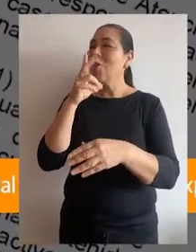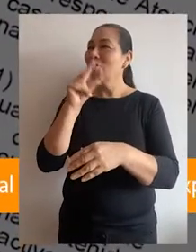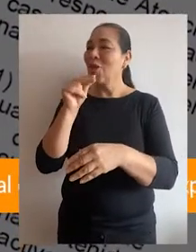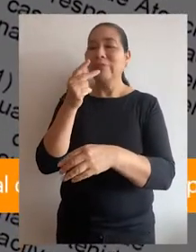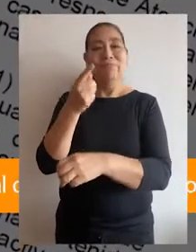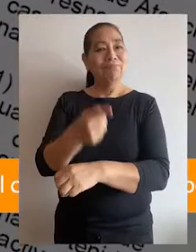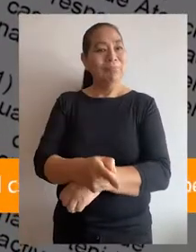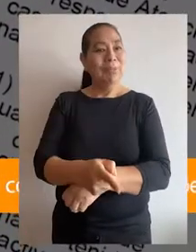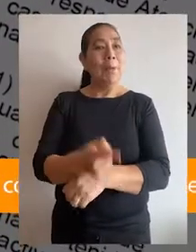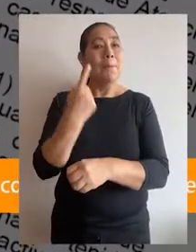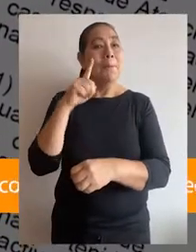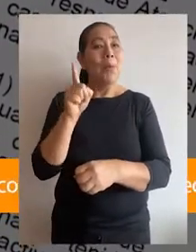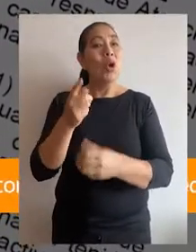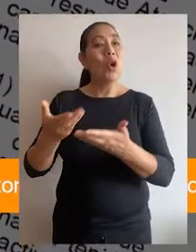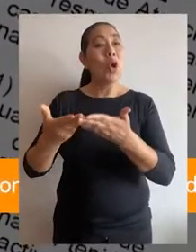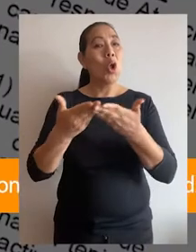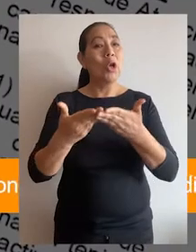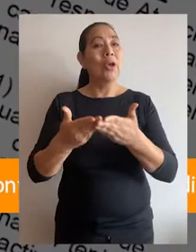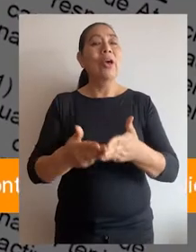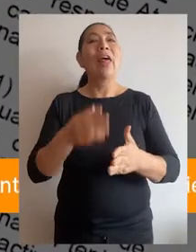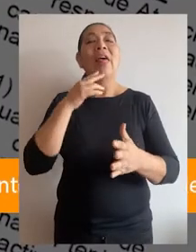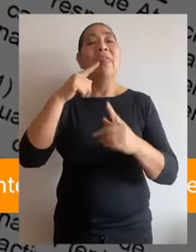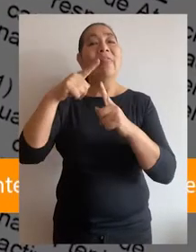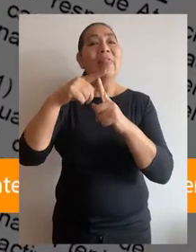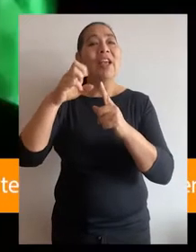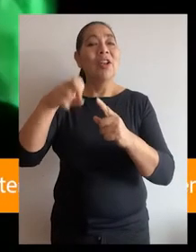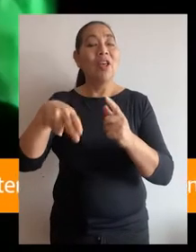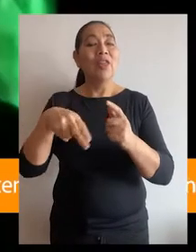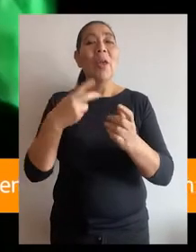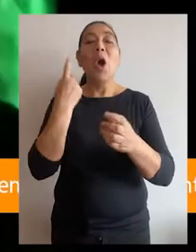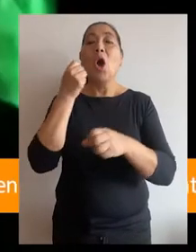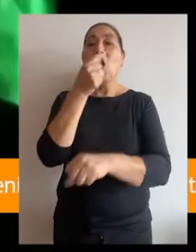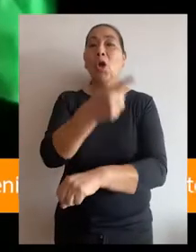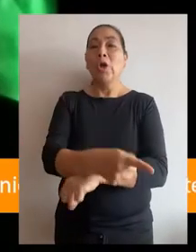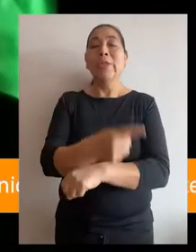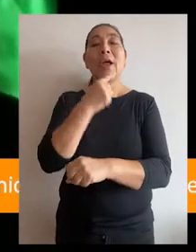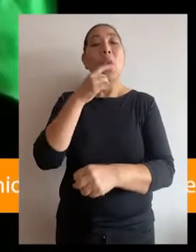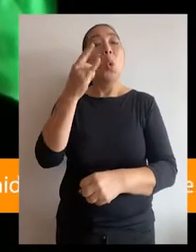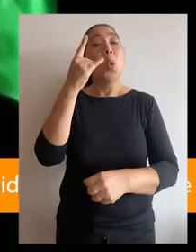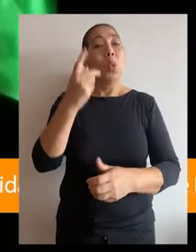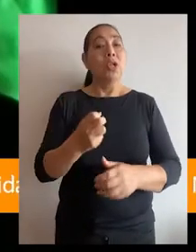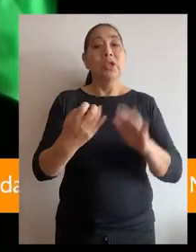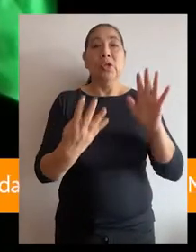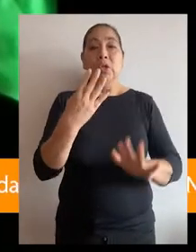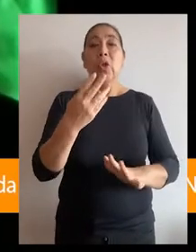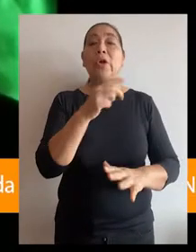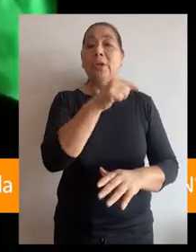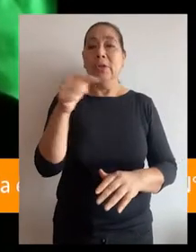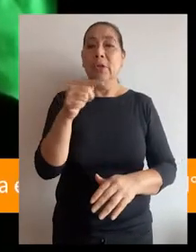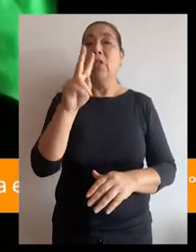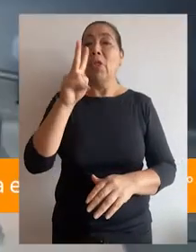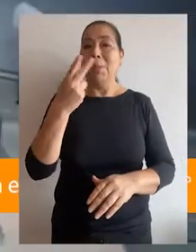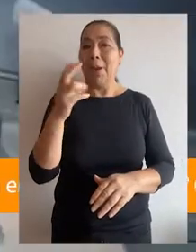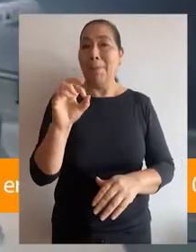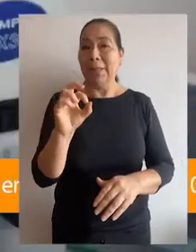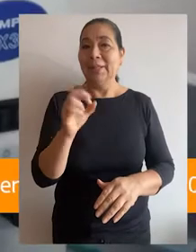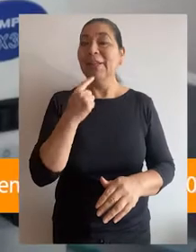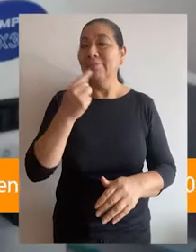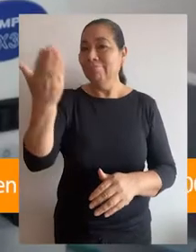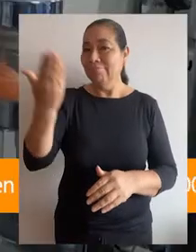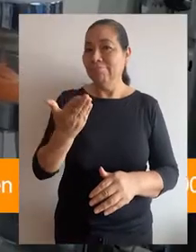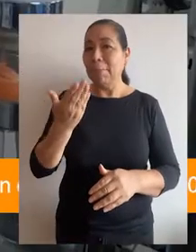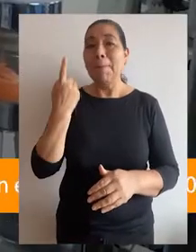de inconstitucionalidad, interpuesta por el Colegio Tecnólogo Médico del Perú, contra el decreto de urgencia número 14-2020,